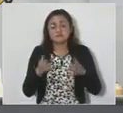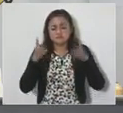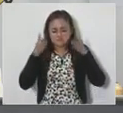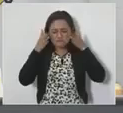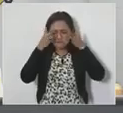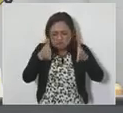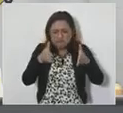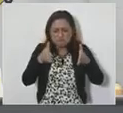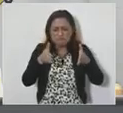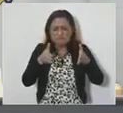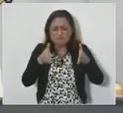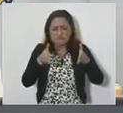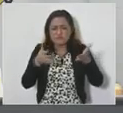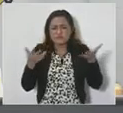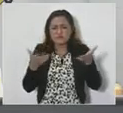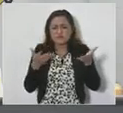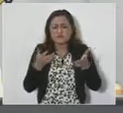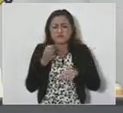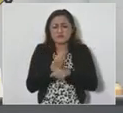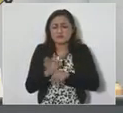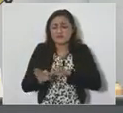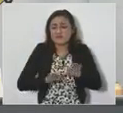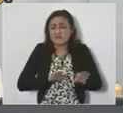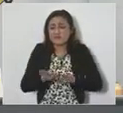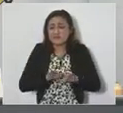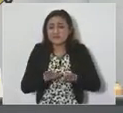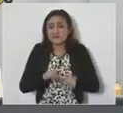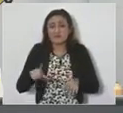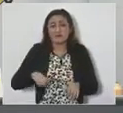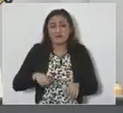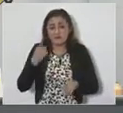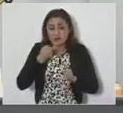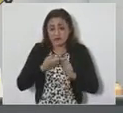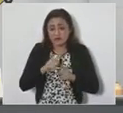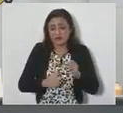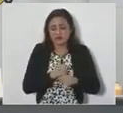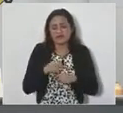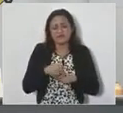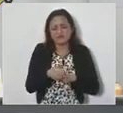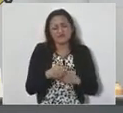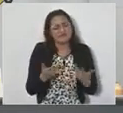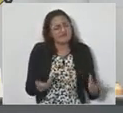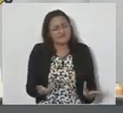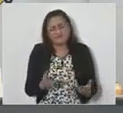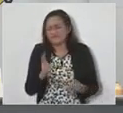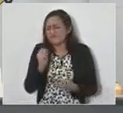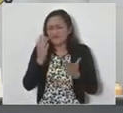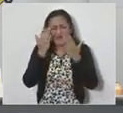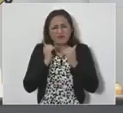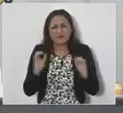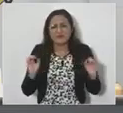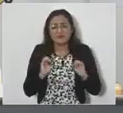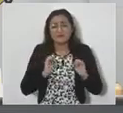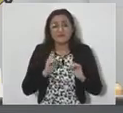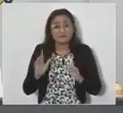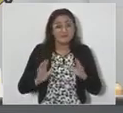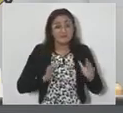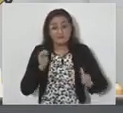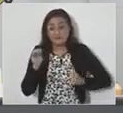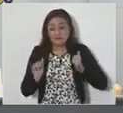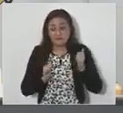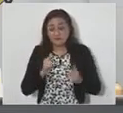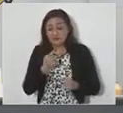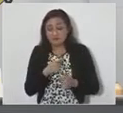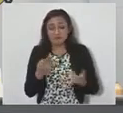concentrados en el ejercicio del gobierno para este inicio de año, entonces no ha habido ningún tipo de pronunciamiento en ello